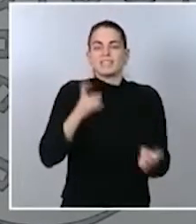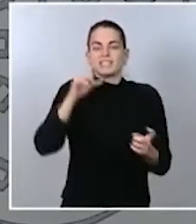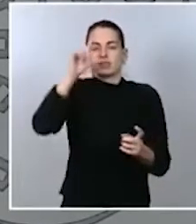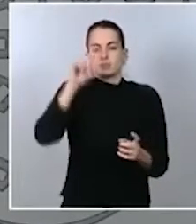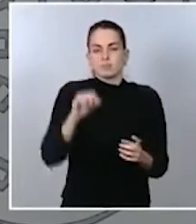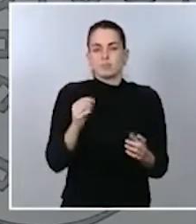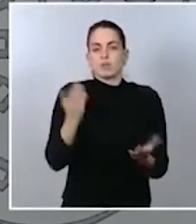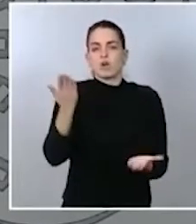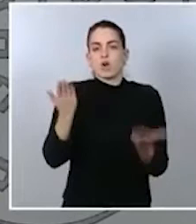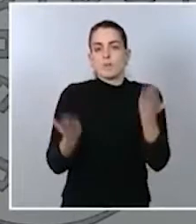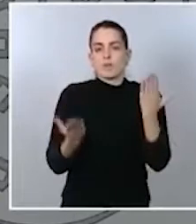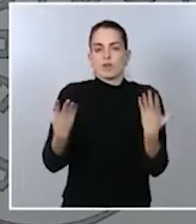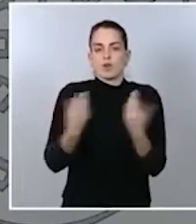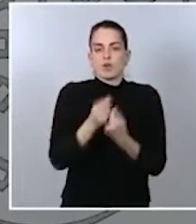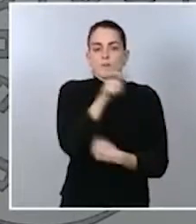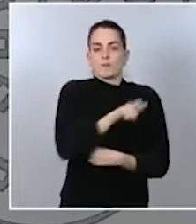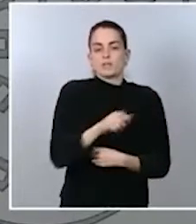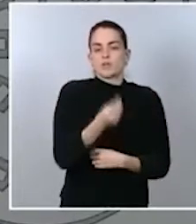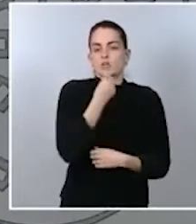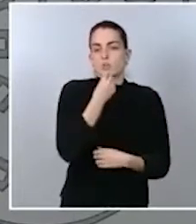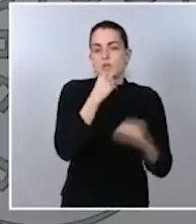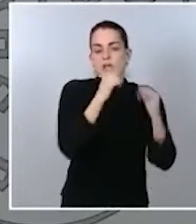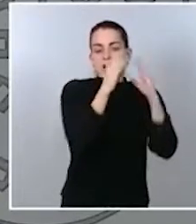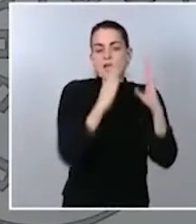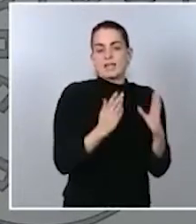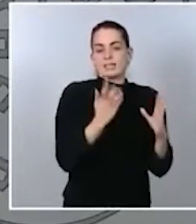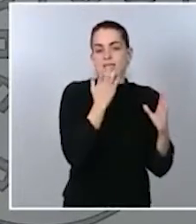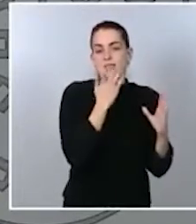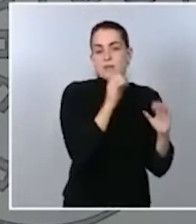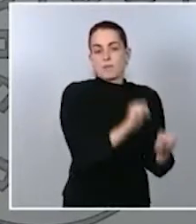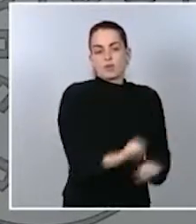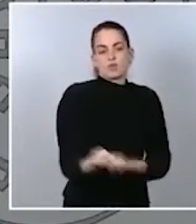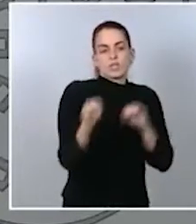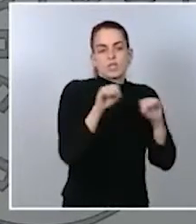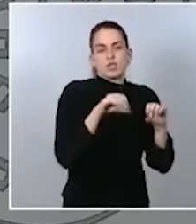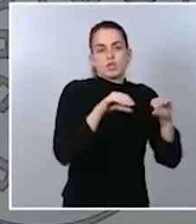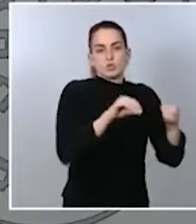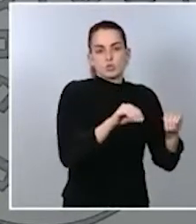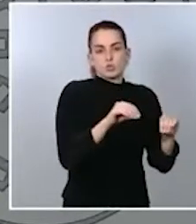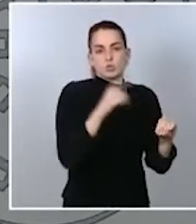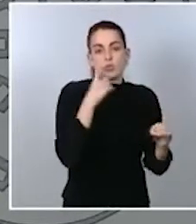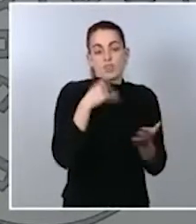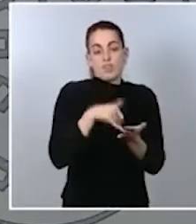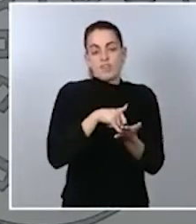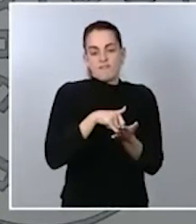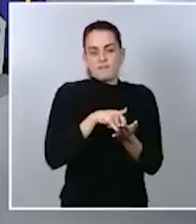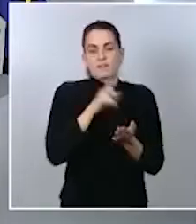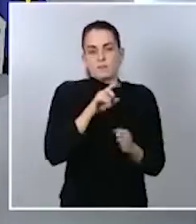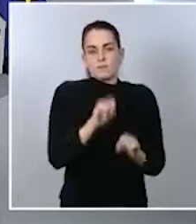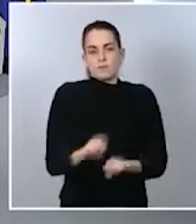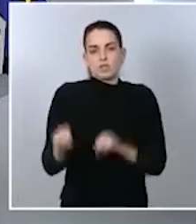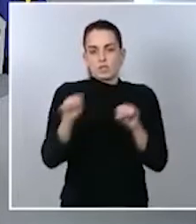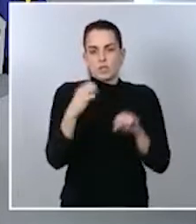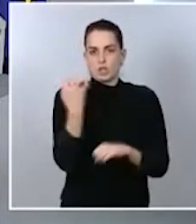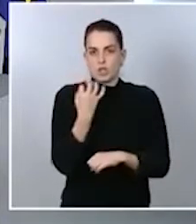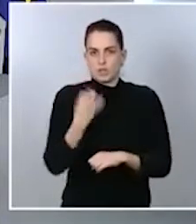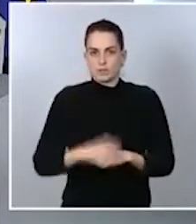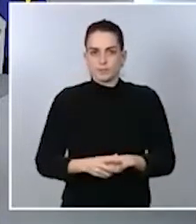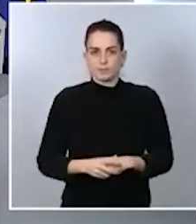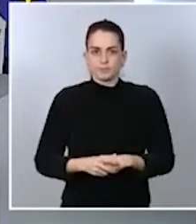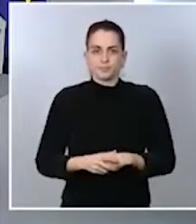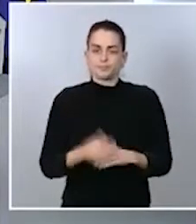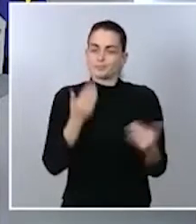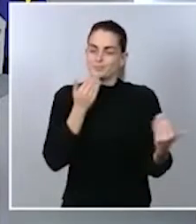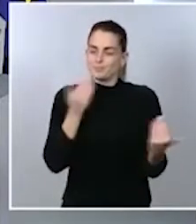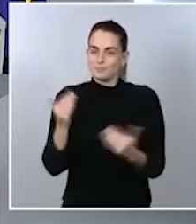con consumidores domésticos, protegiendo en todo caso a los consumidores vulnerables. Muchísimas gracias, Irene, por